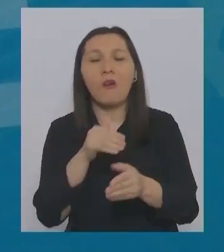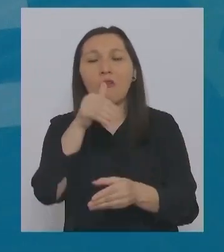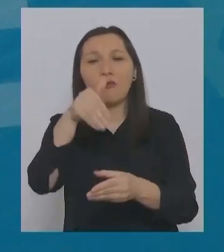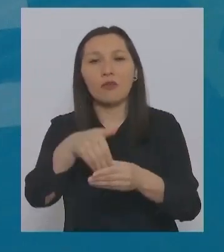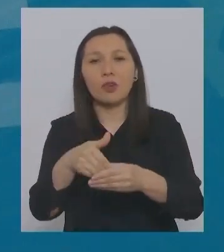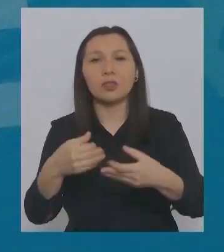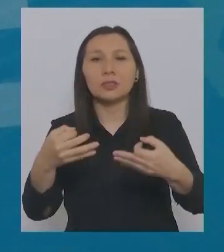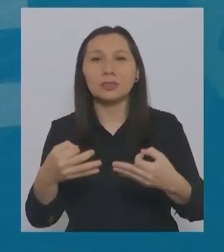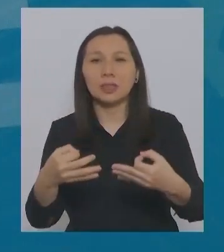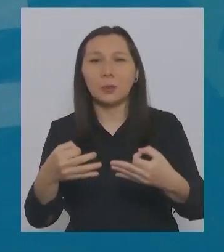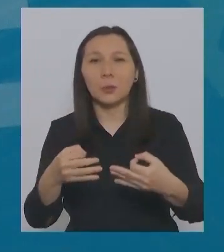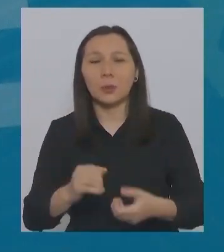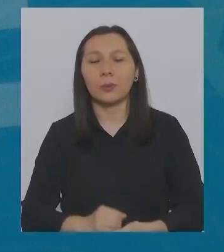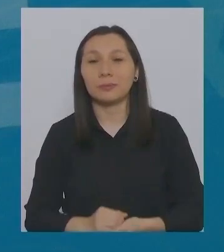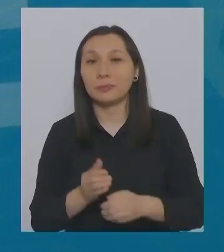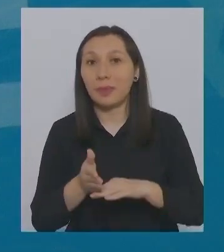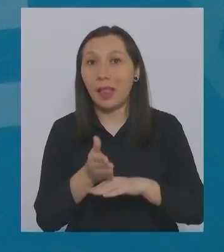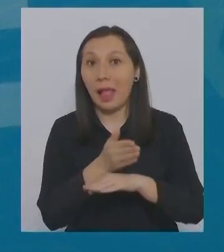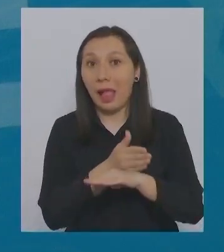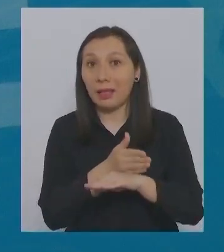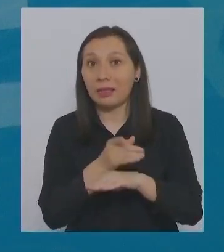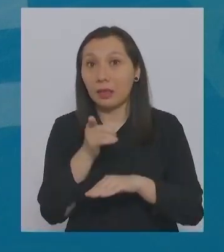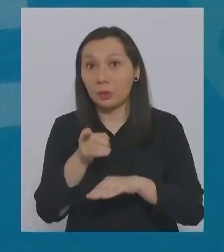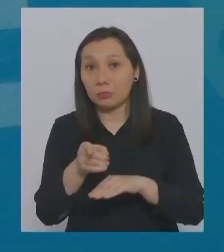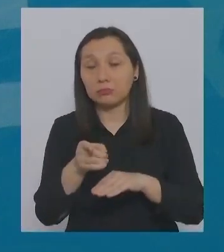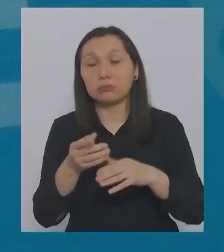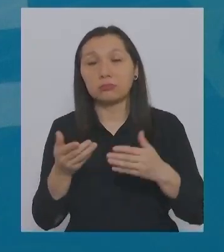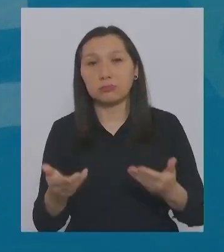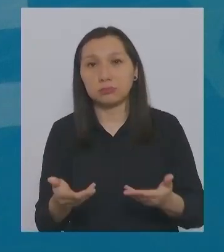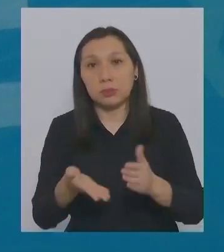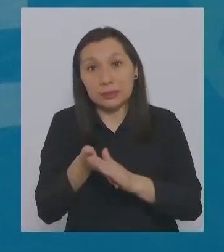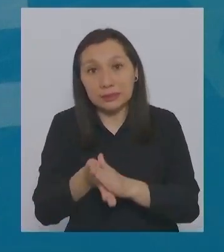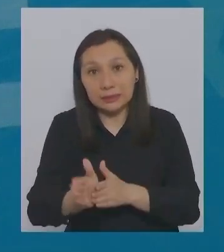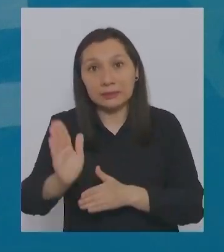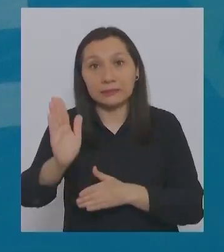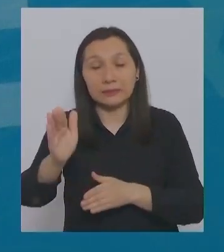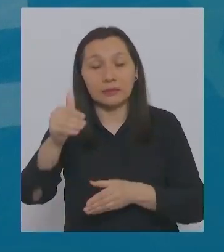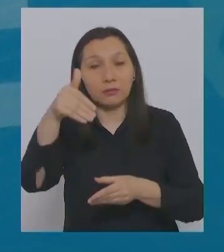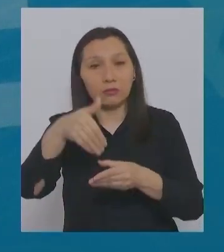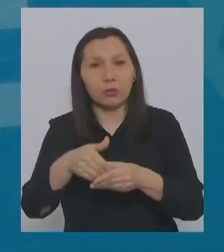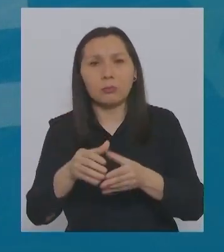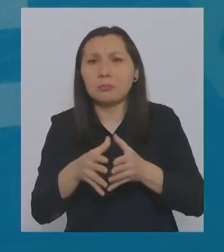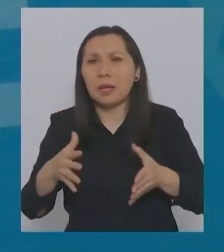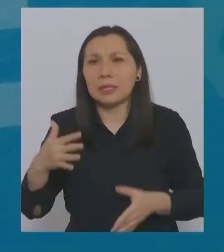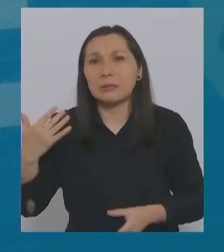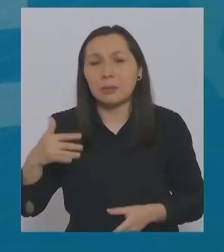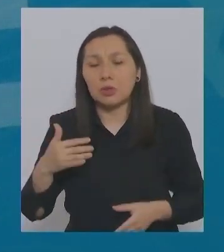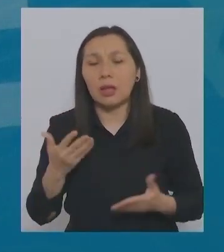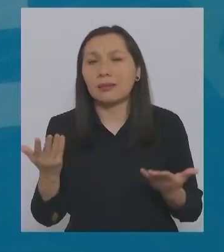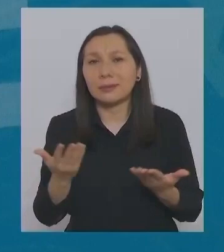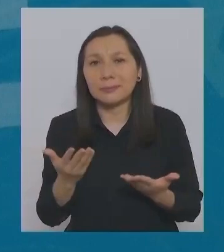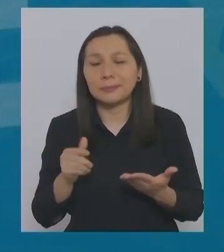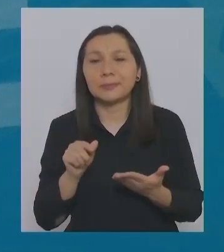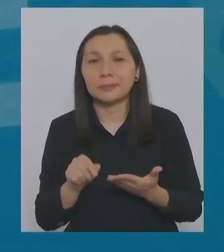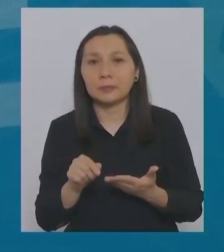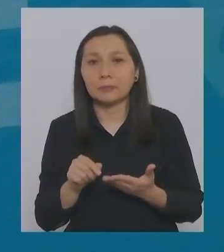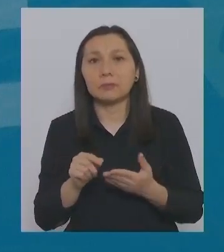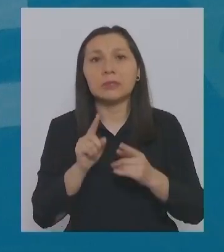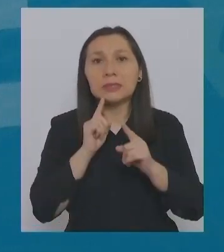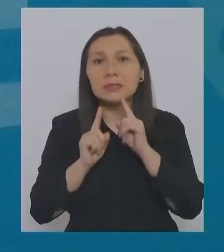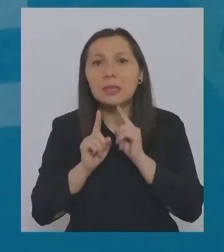seguro. Antes de salir a votar, lo más importante es que te